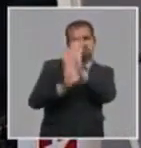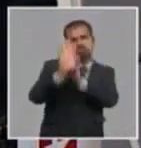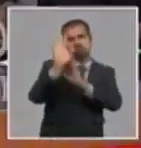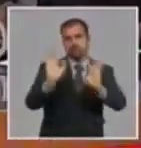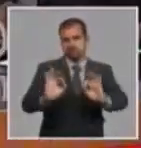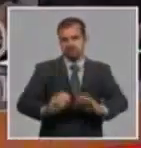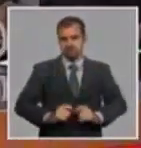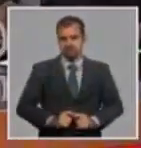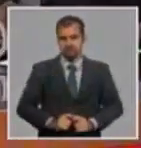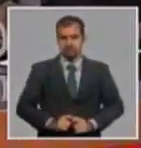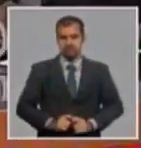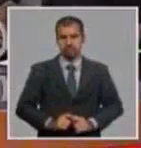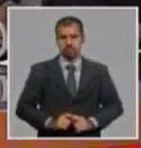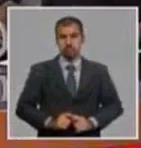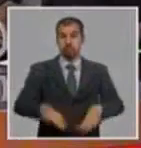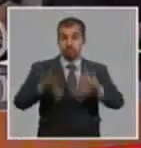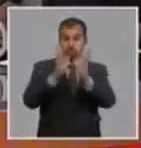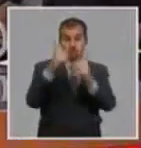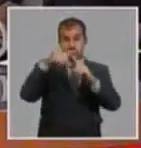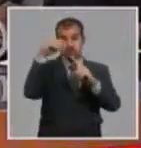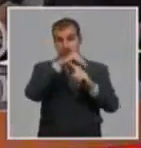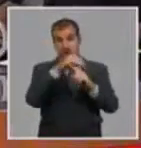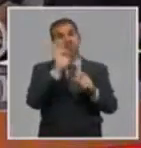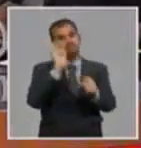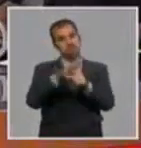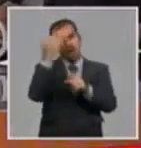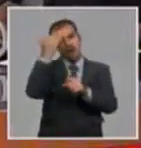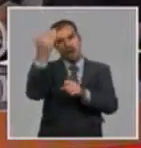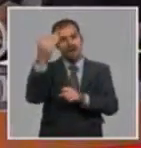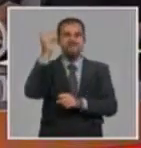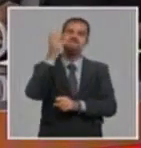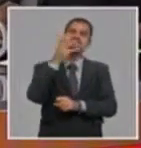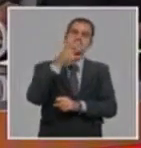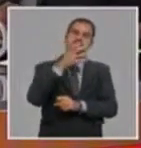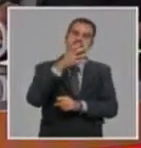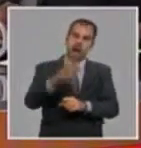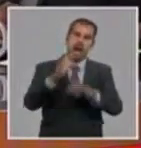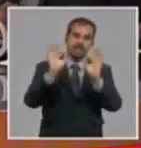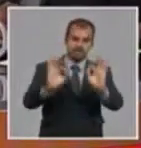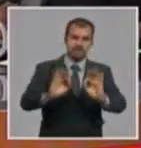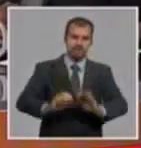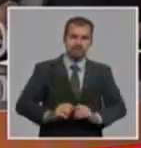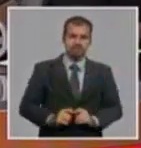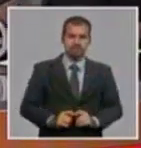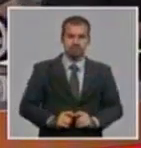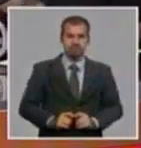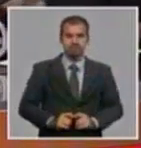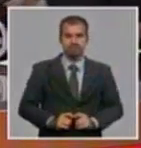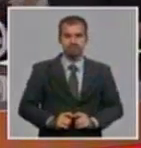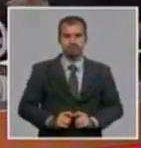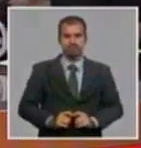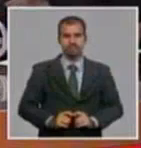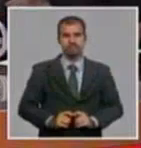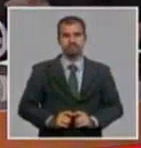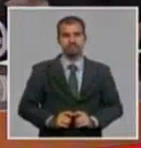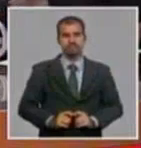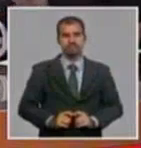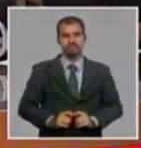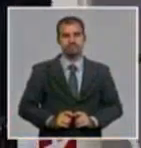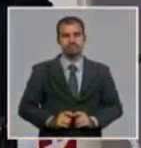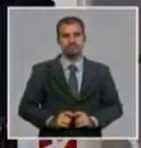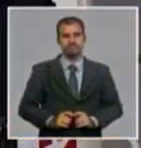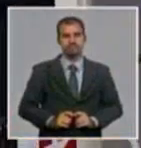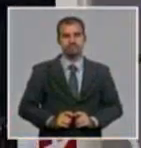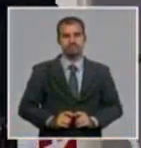científico vino con esa concepción. El ciclo cerrado de investigación, producción, comercialización. Para poder